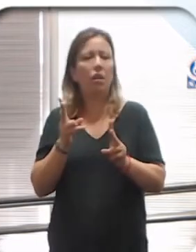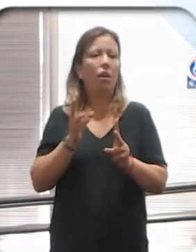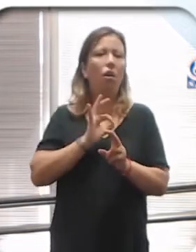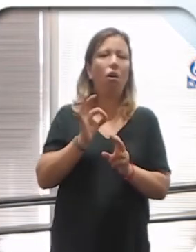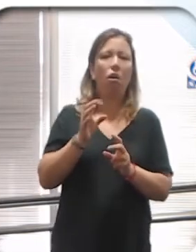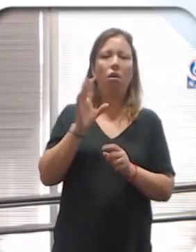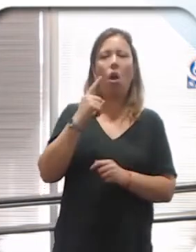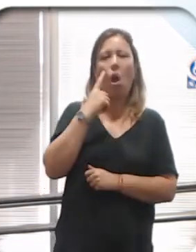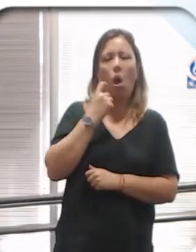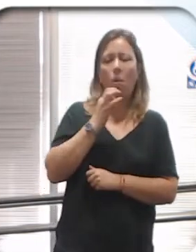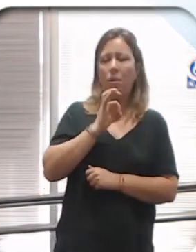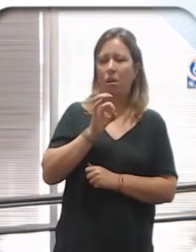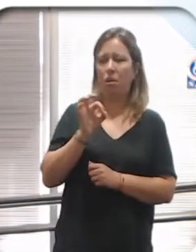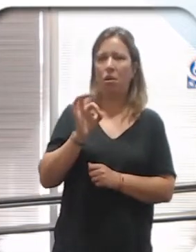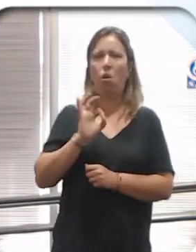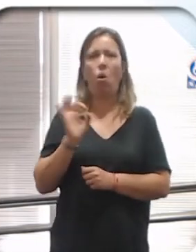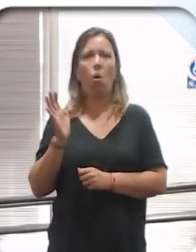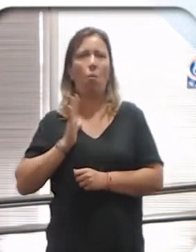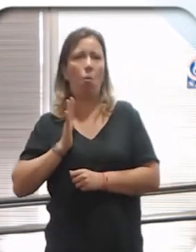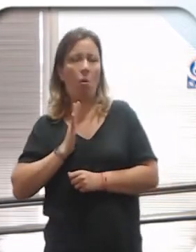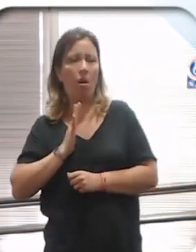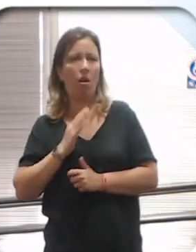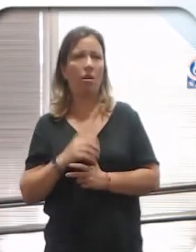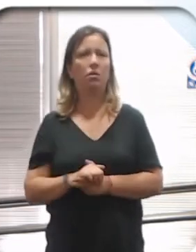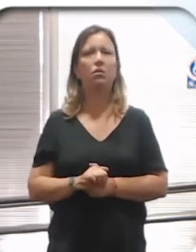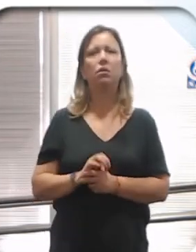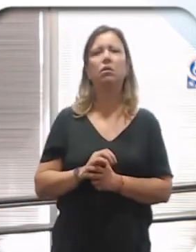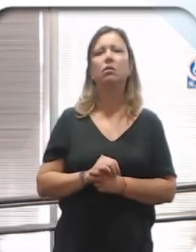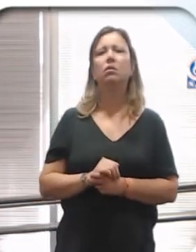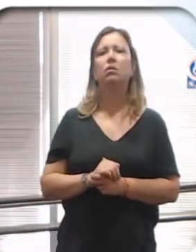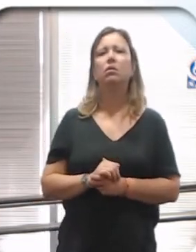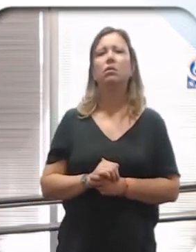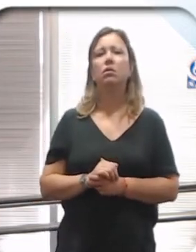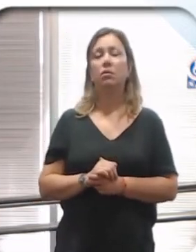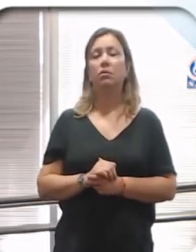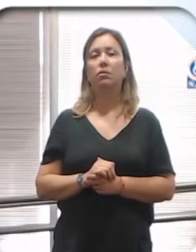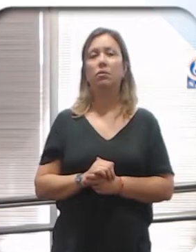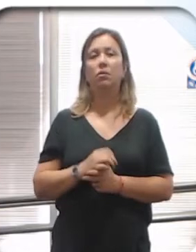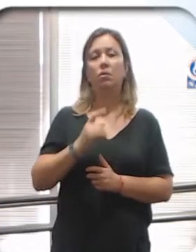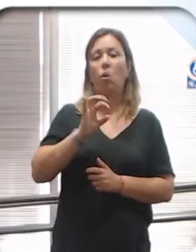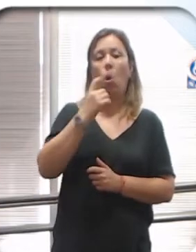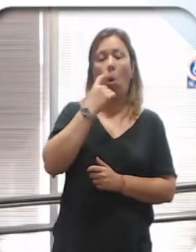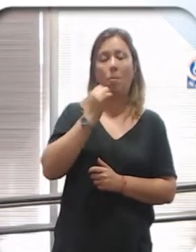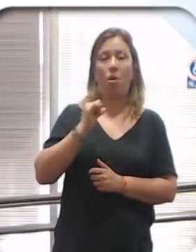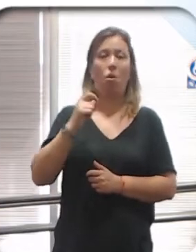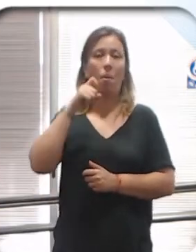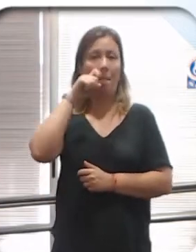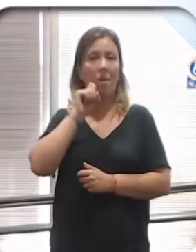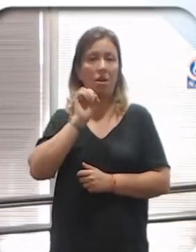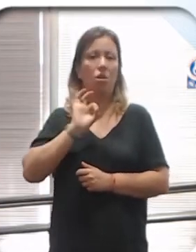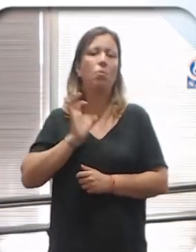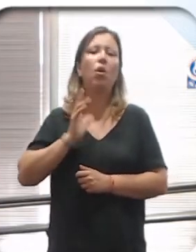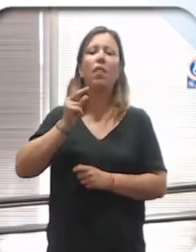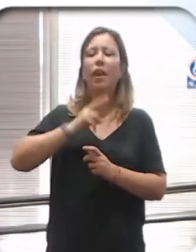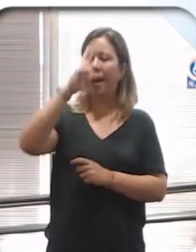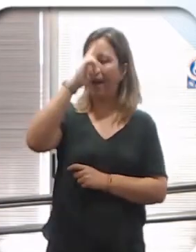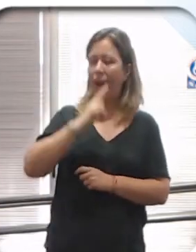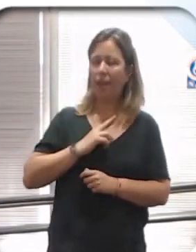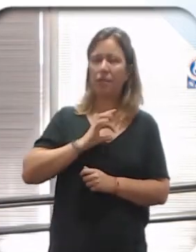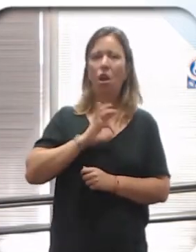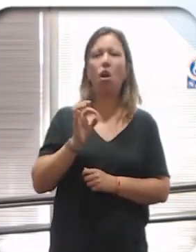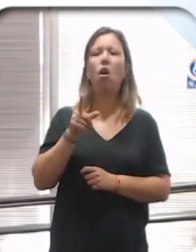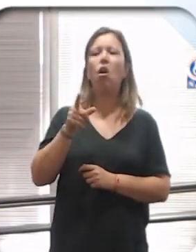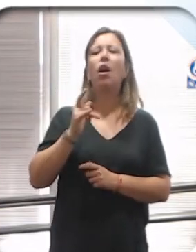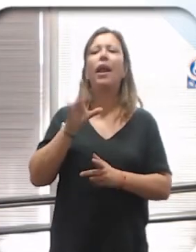varones o si son mujeres en el sentido masculino o femenino. Por la raza, por la orientación